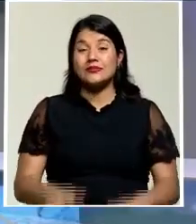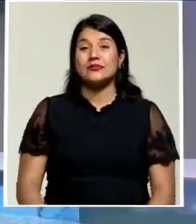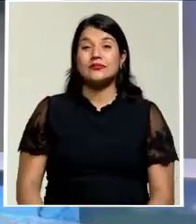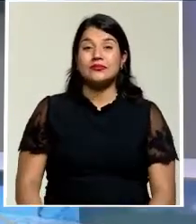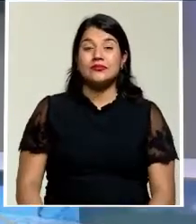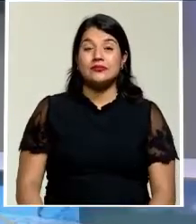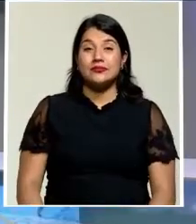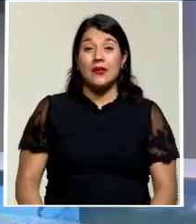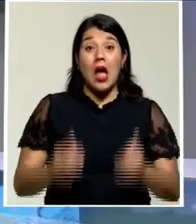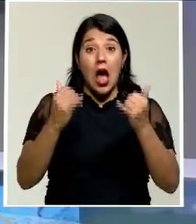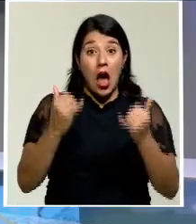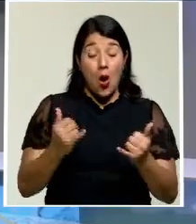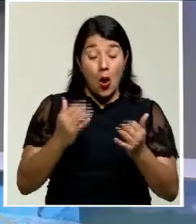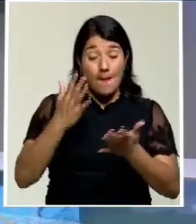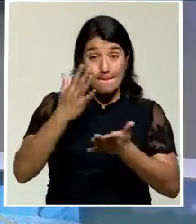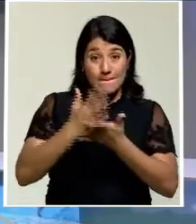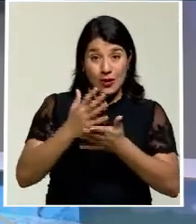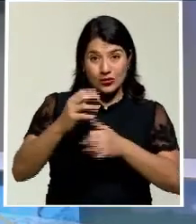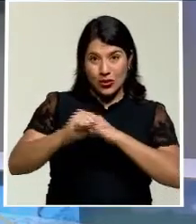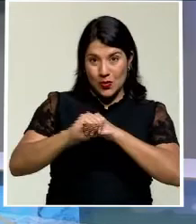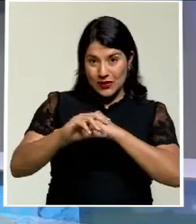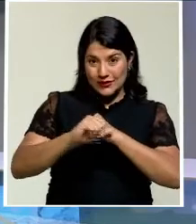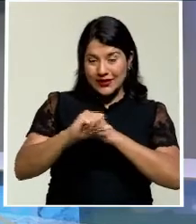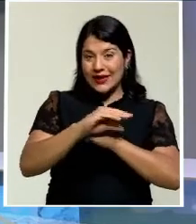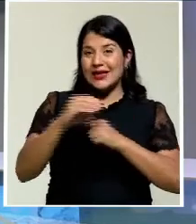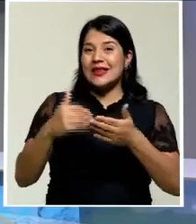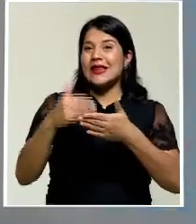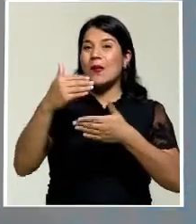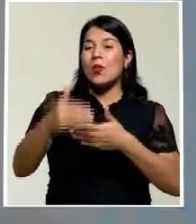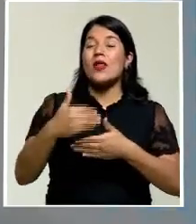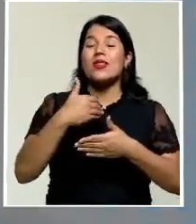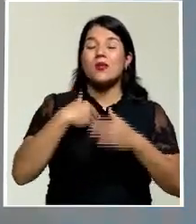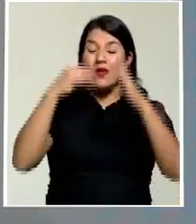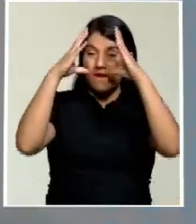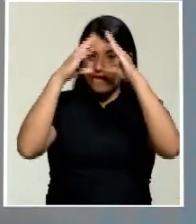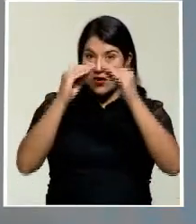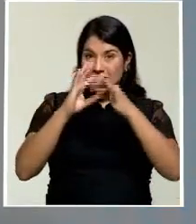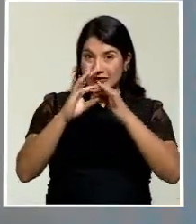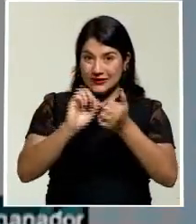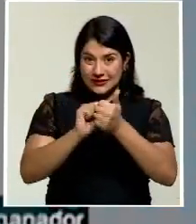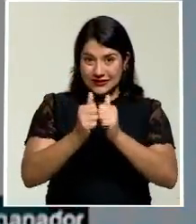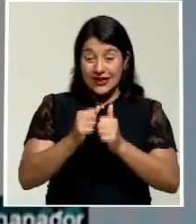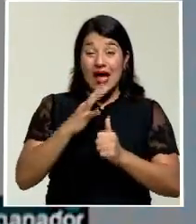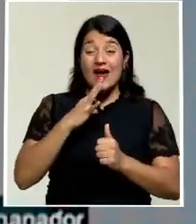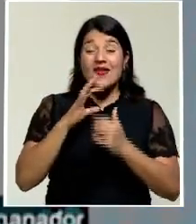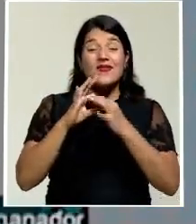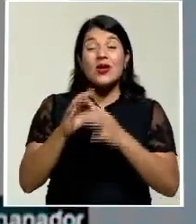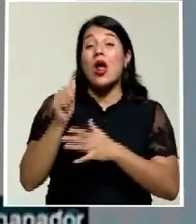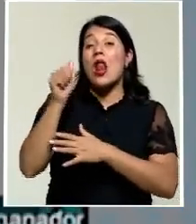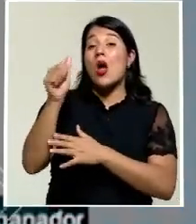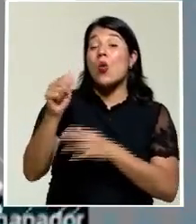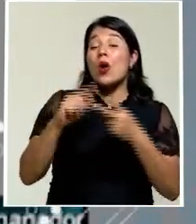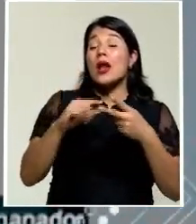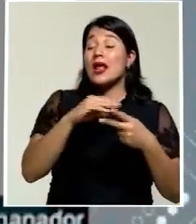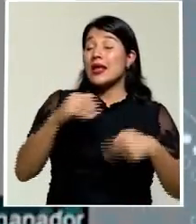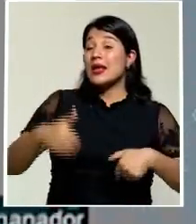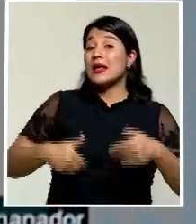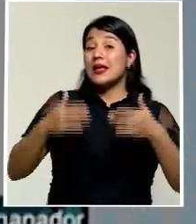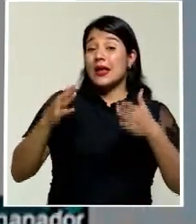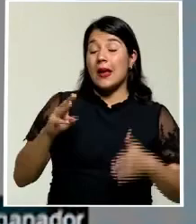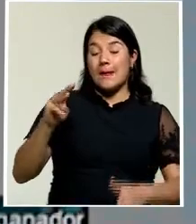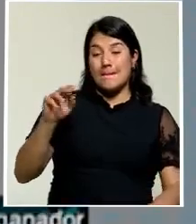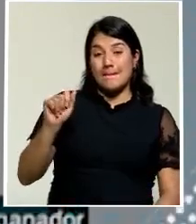Con esto vamos a ir a una pausa. volver tenemos los deportes y vamos a hablar de alajuelense y el técnico Luis